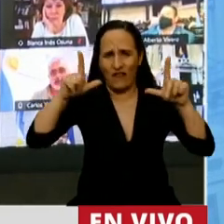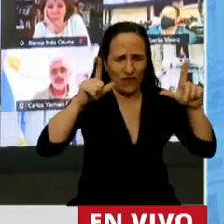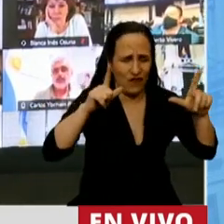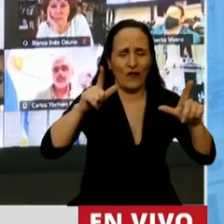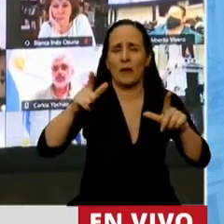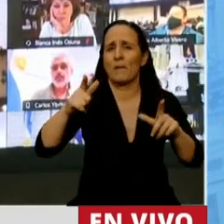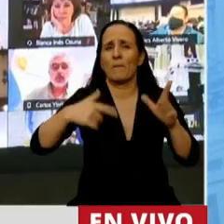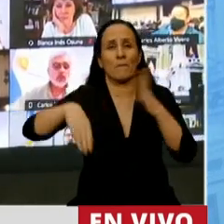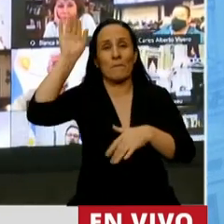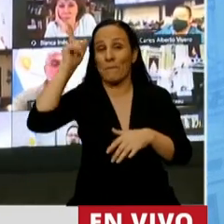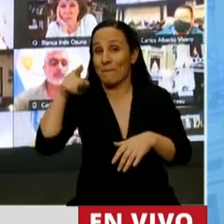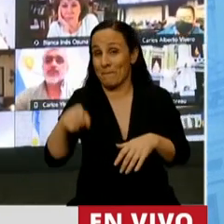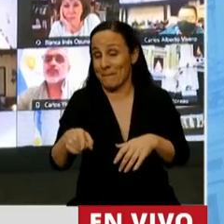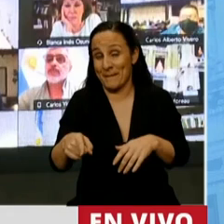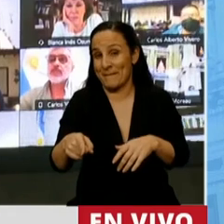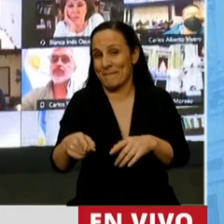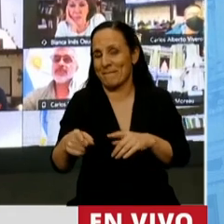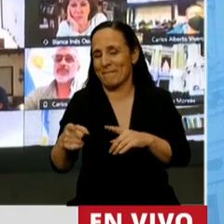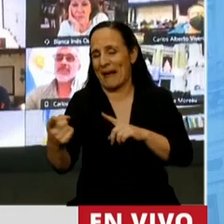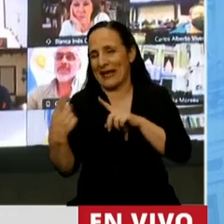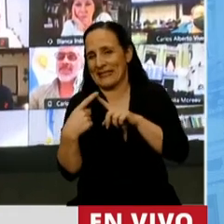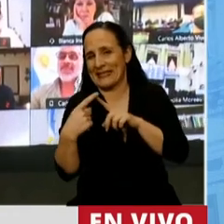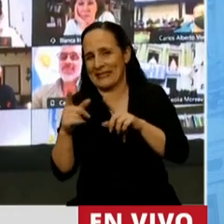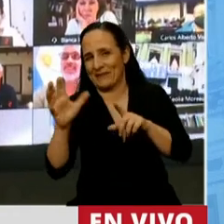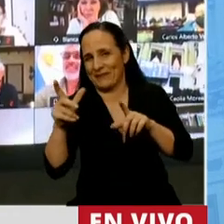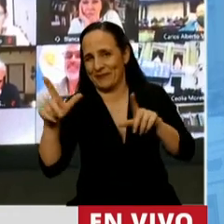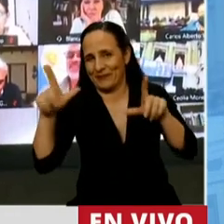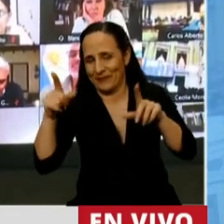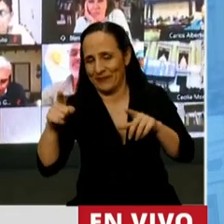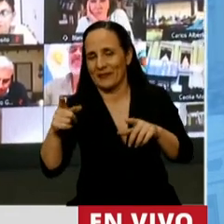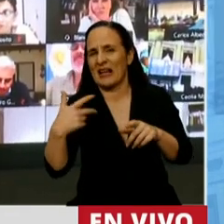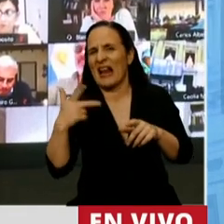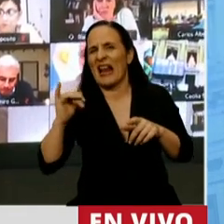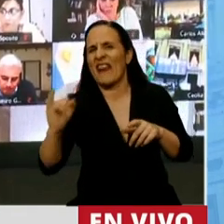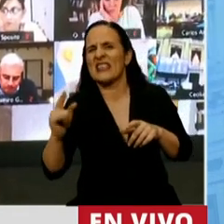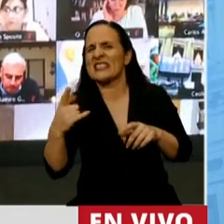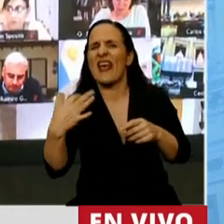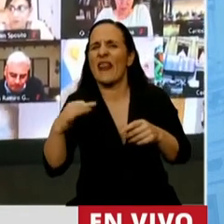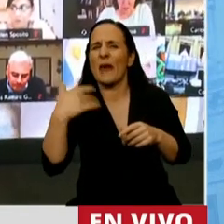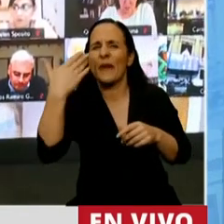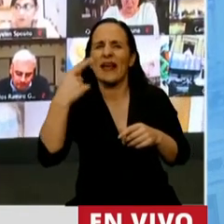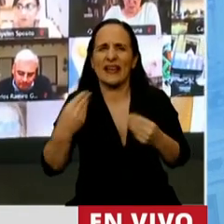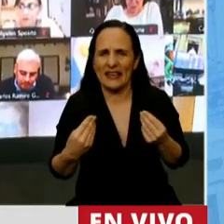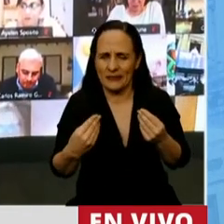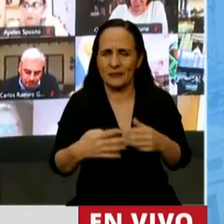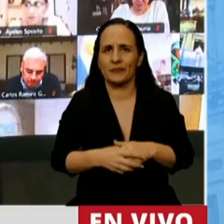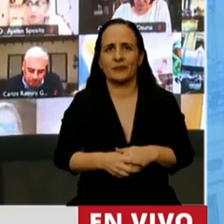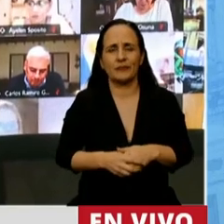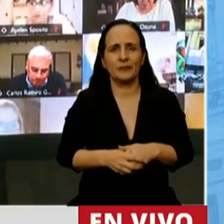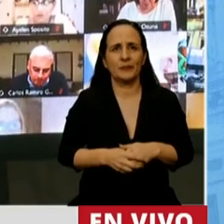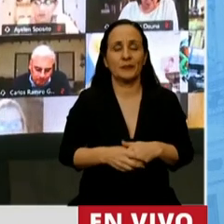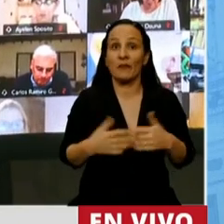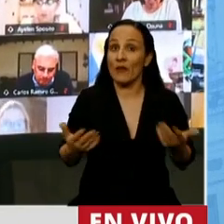fundamentalmente que son los que dan letra en las cuestiones que tienen que decir. Entonces, el presidente